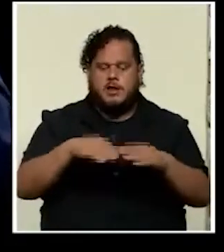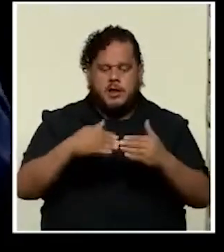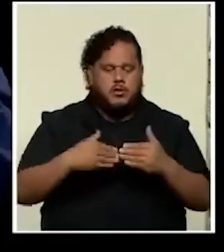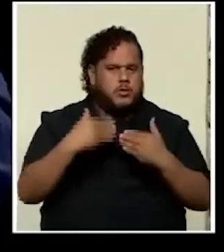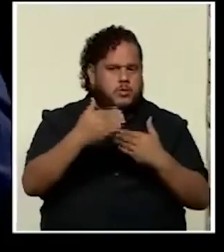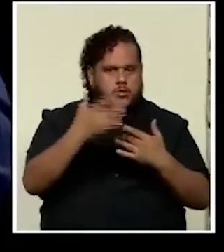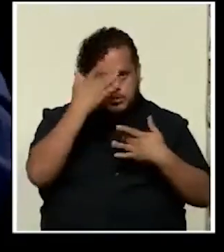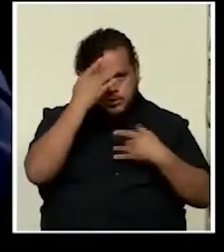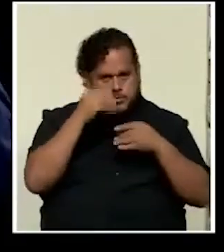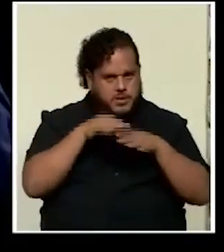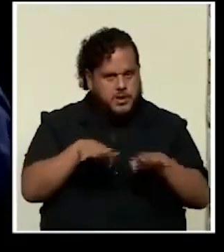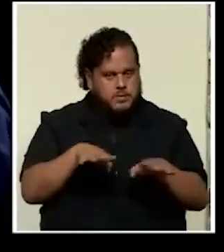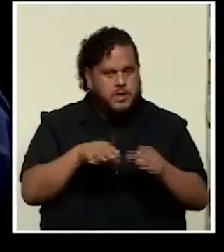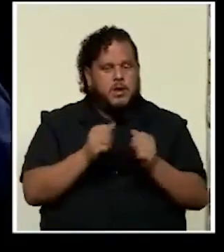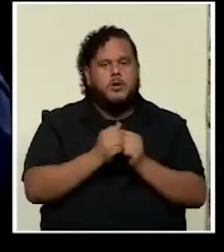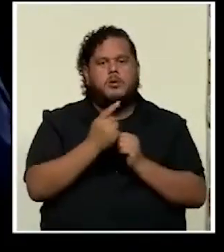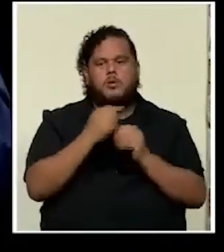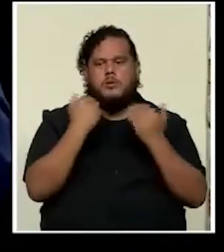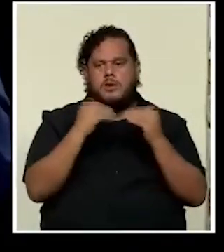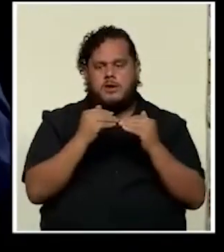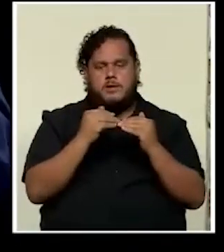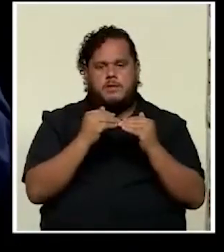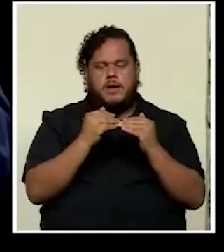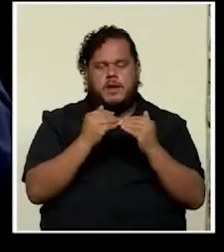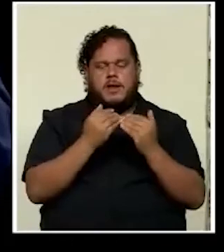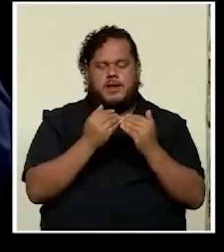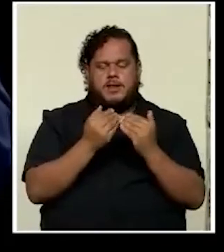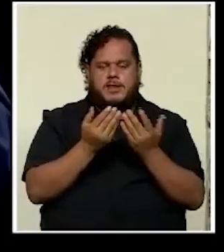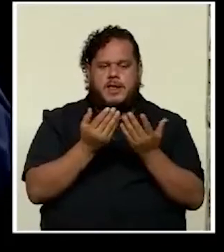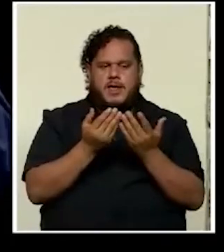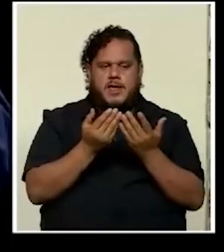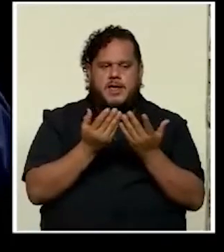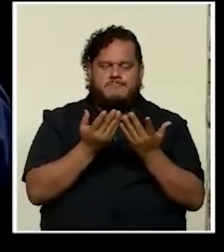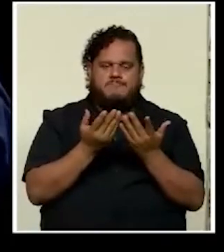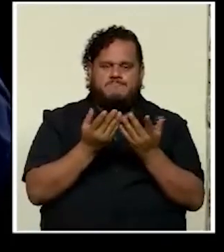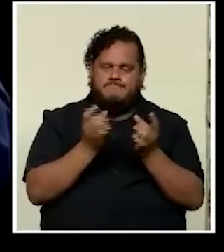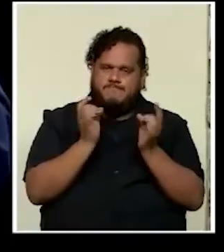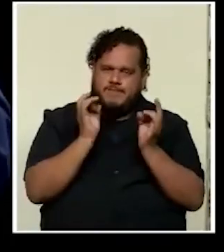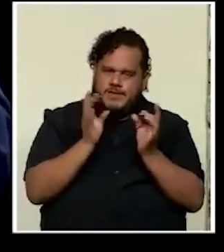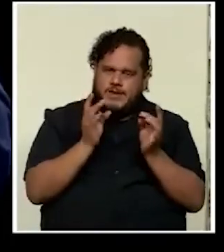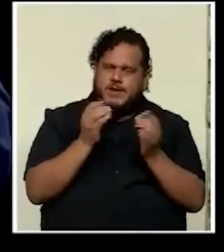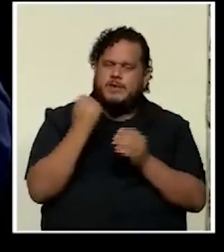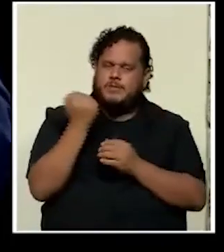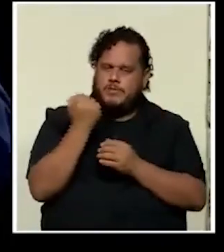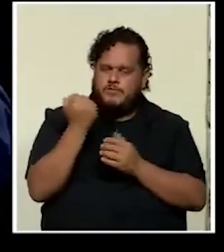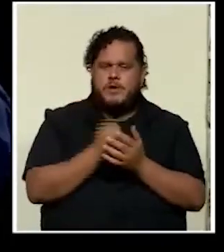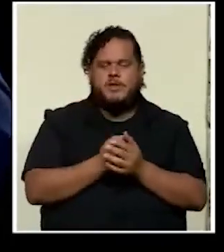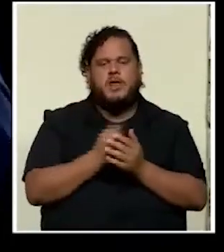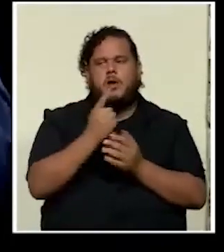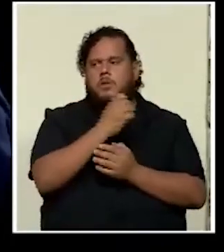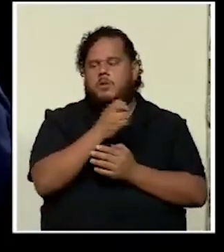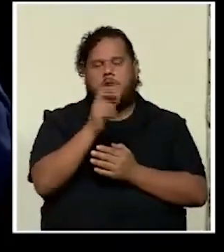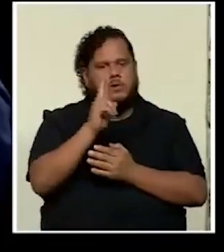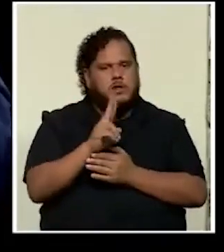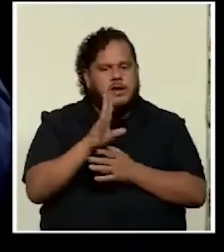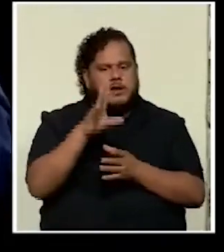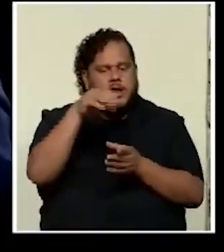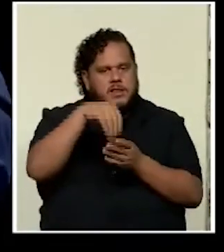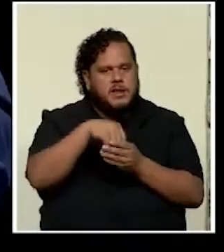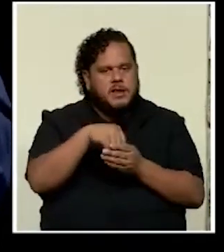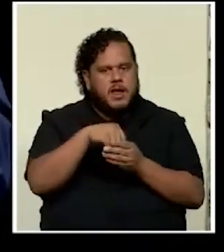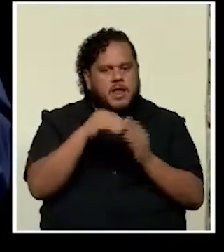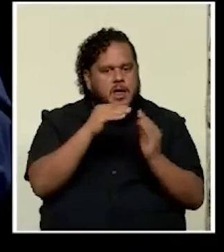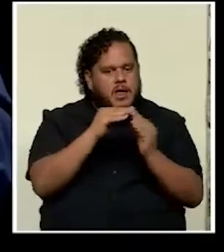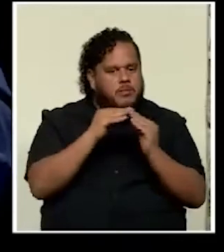con una con un nivel de crudeza muy fuerte una Costa Rica integrada por